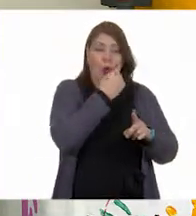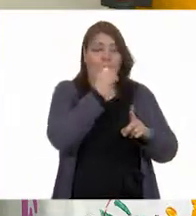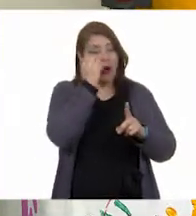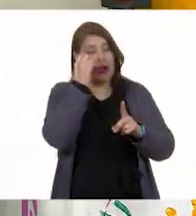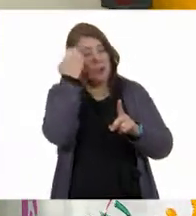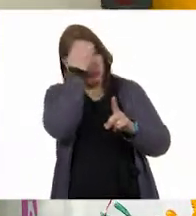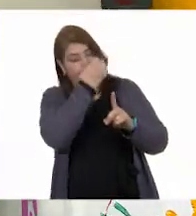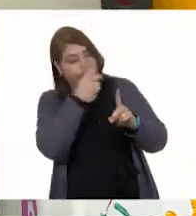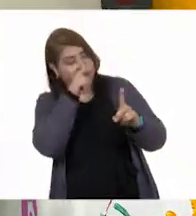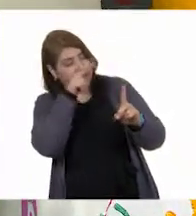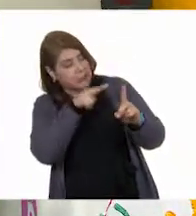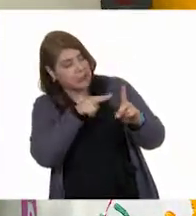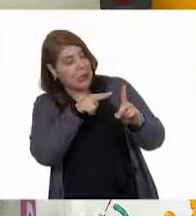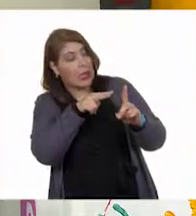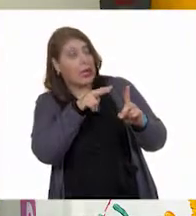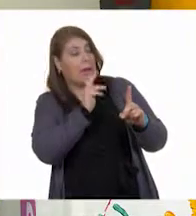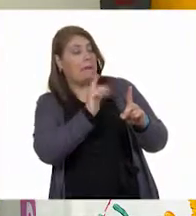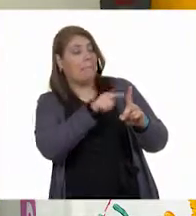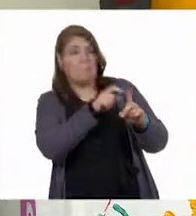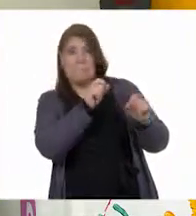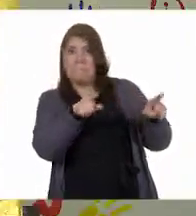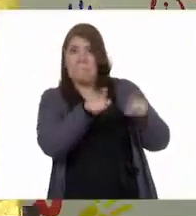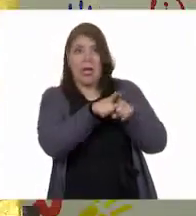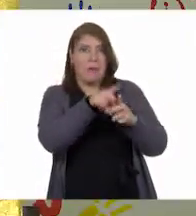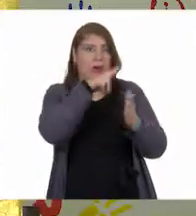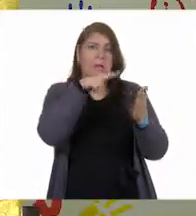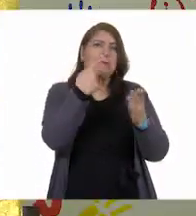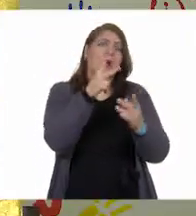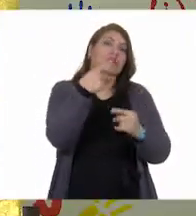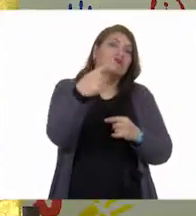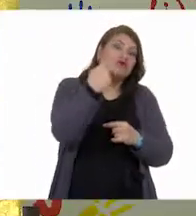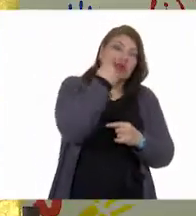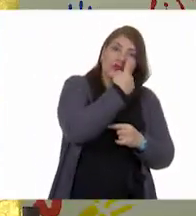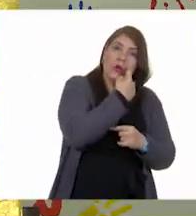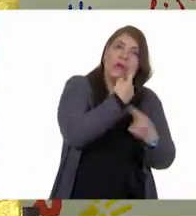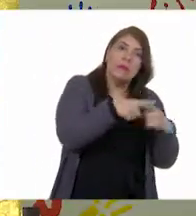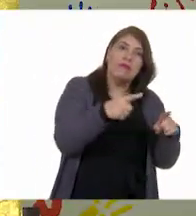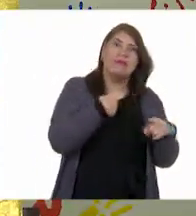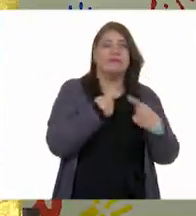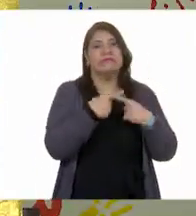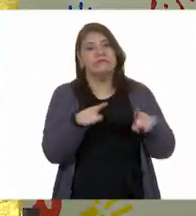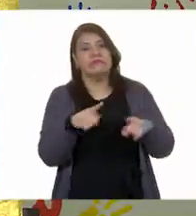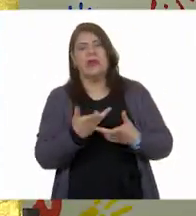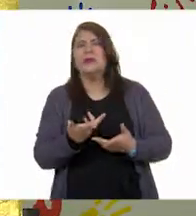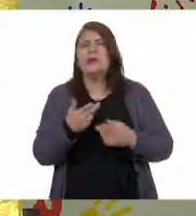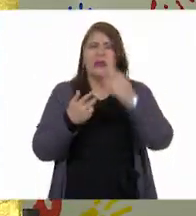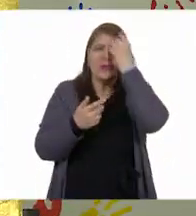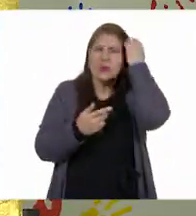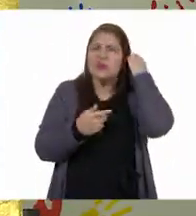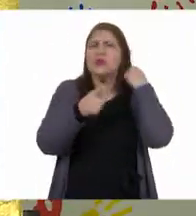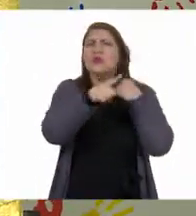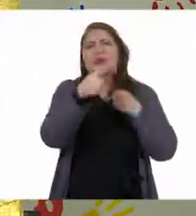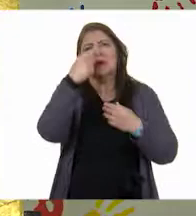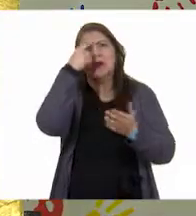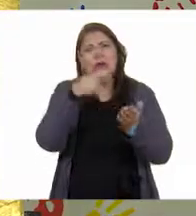pintura, vemos cosas distintas. ¡Ajá! ¿Y por qué creen ustedes que pasa eso, niñas y niños? ¡Ay!